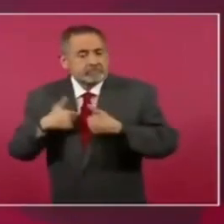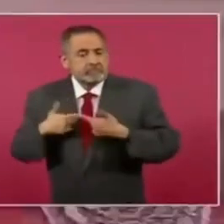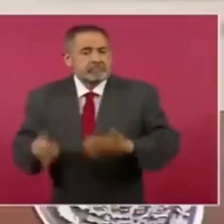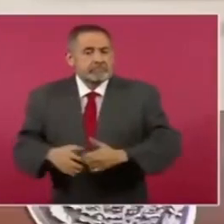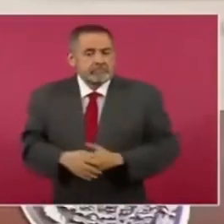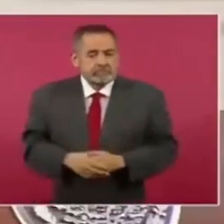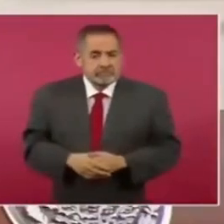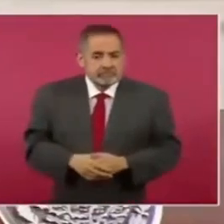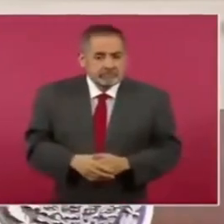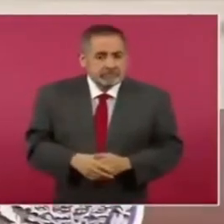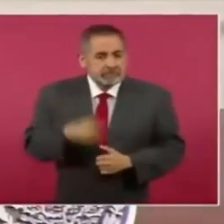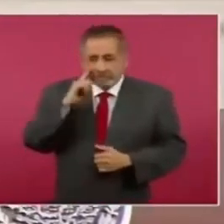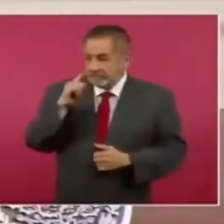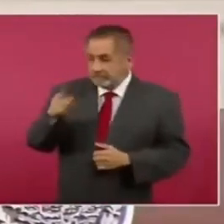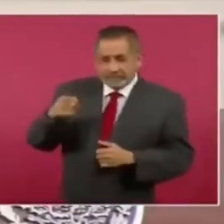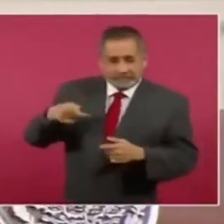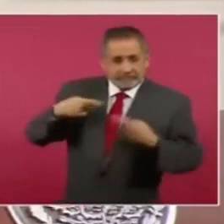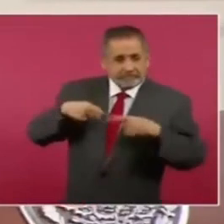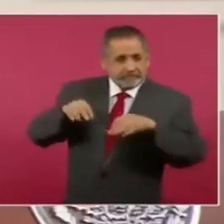que los trabajadores,